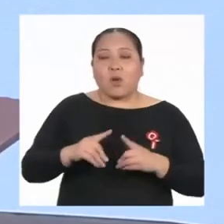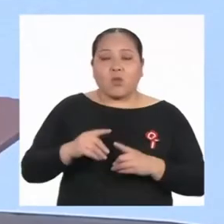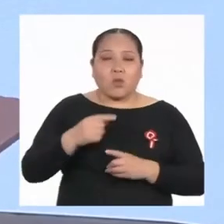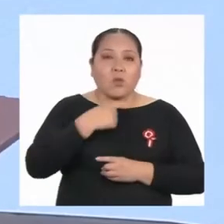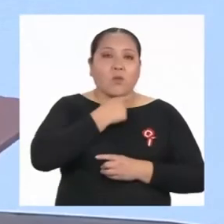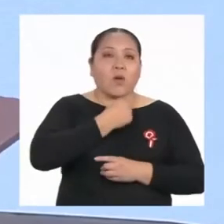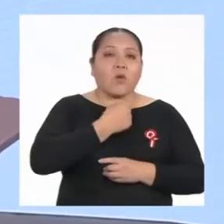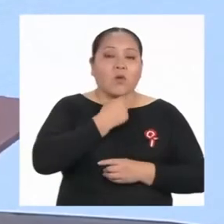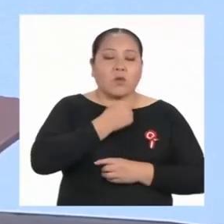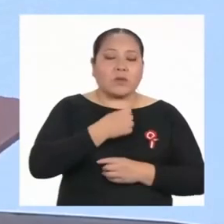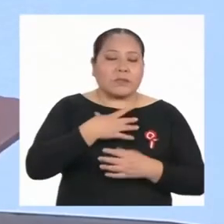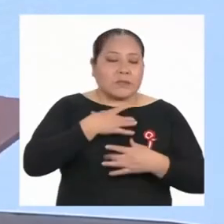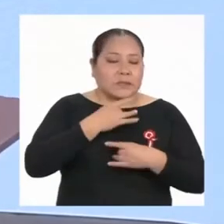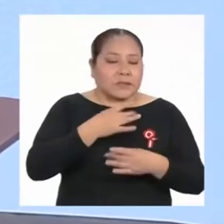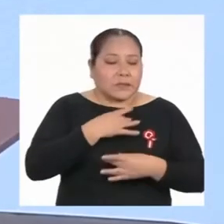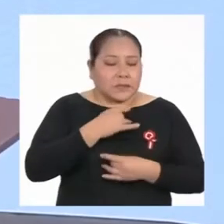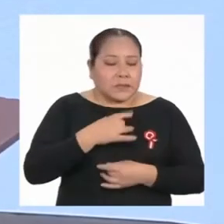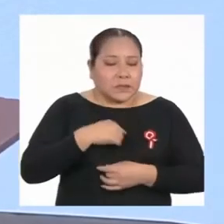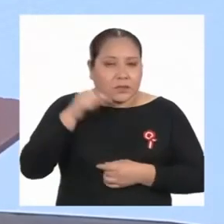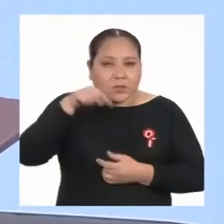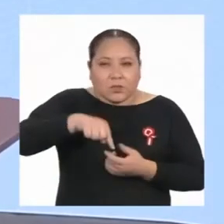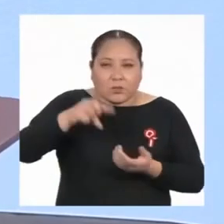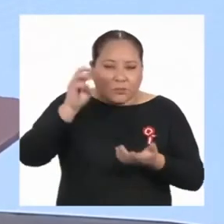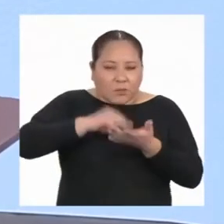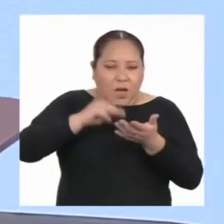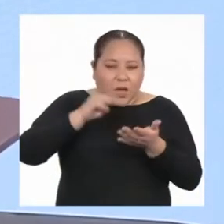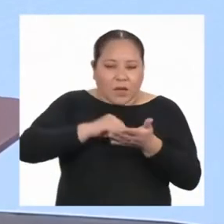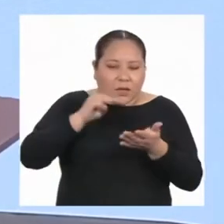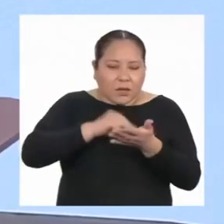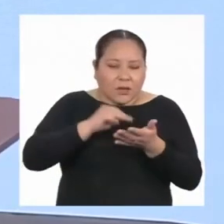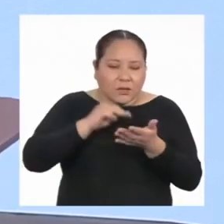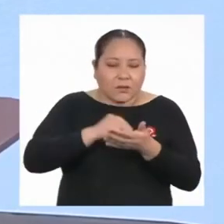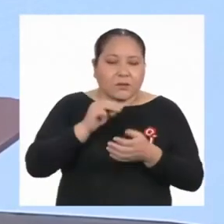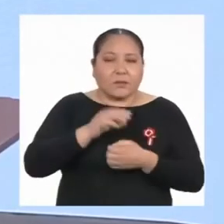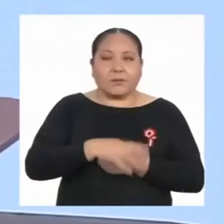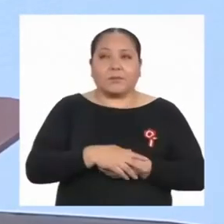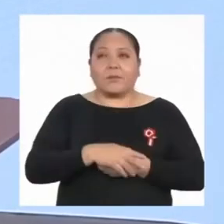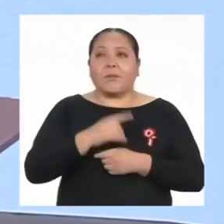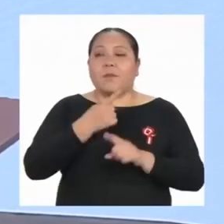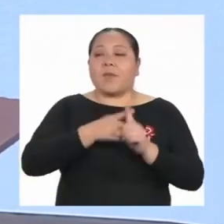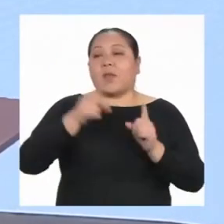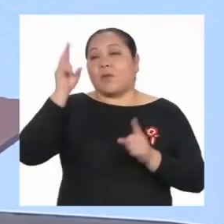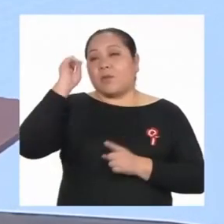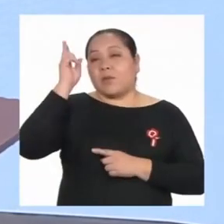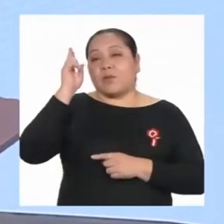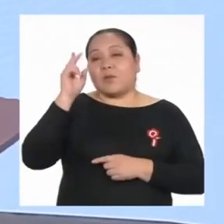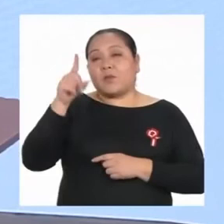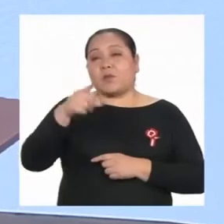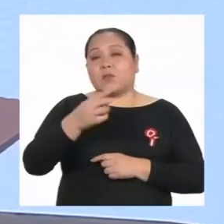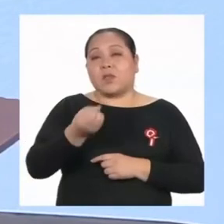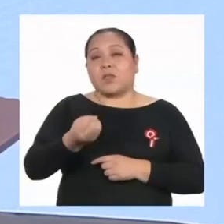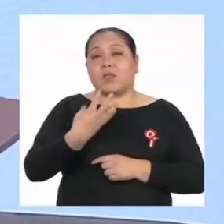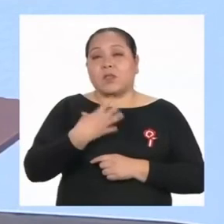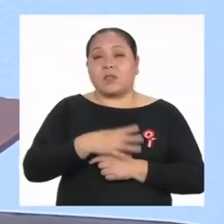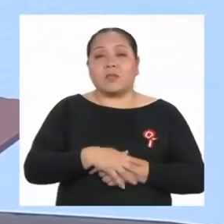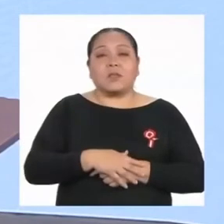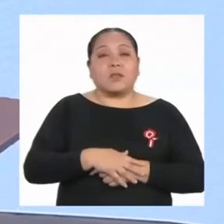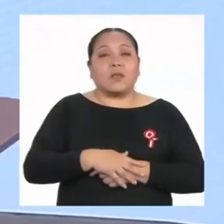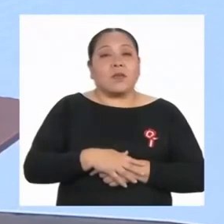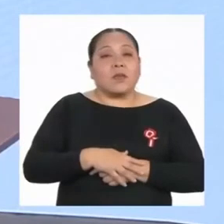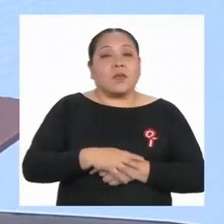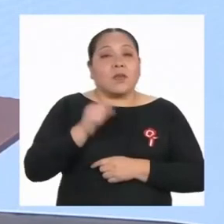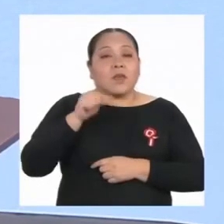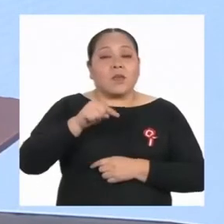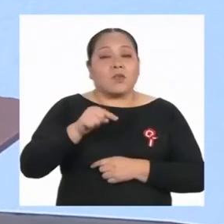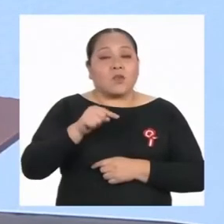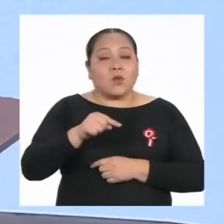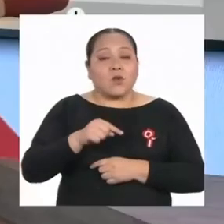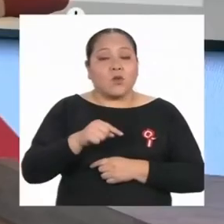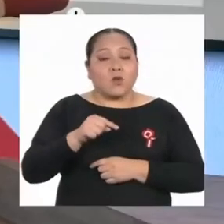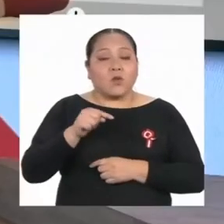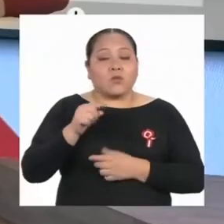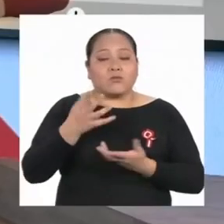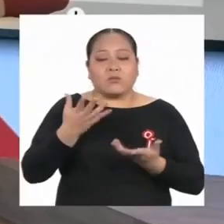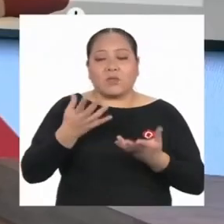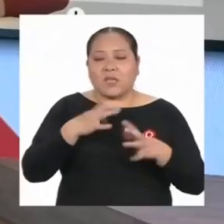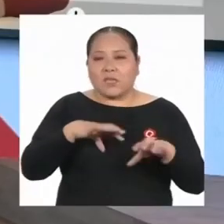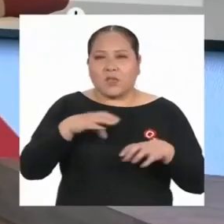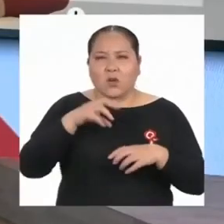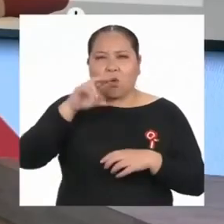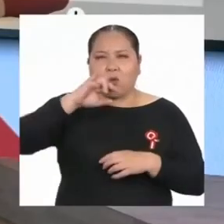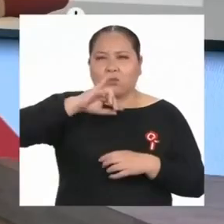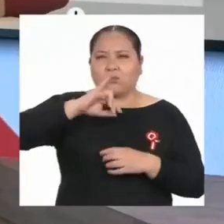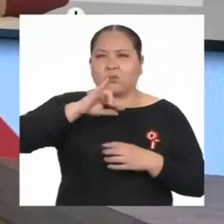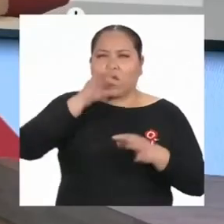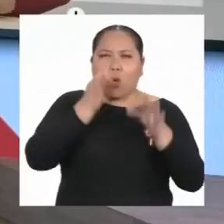interesa, le meto más punche. Pero, profesora, mencionó que yo hice un juicio de valor. ¿Qué